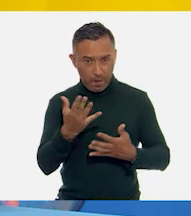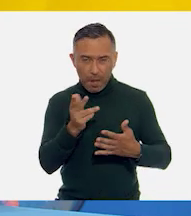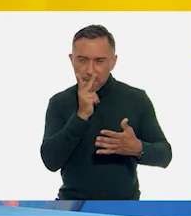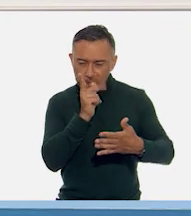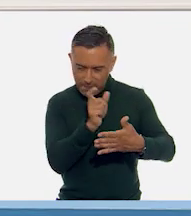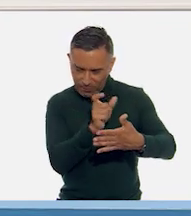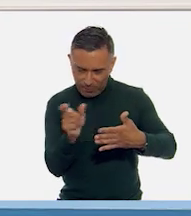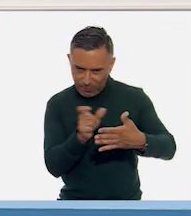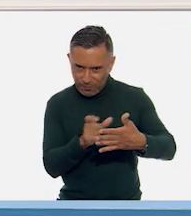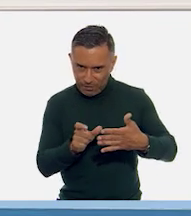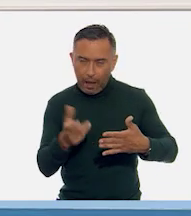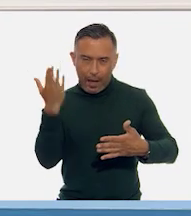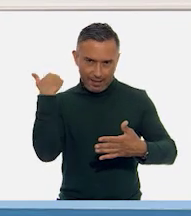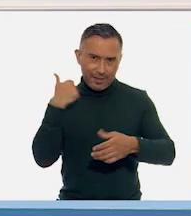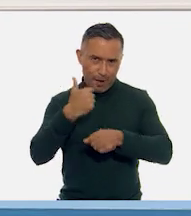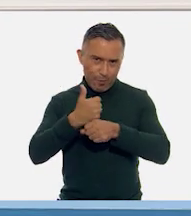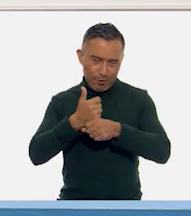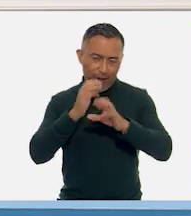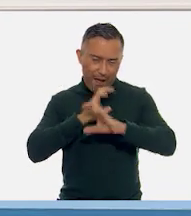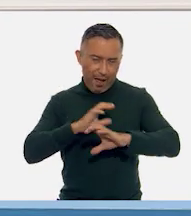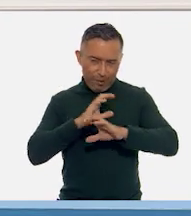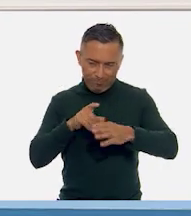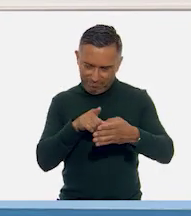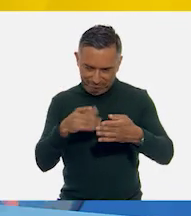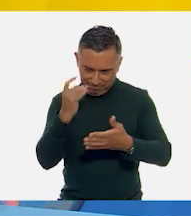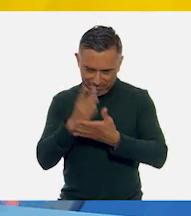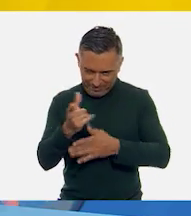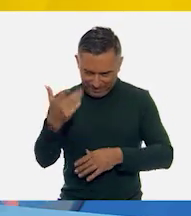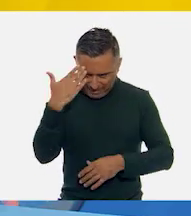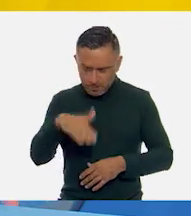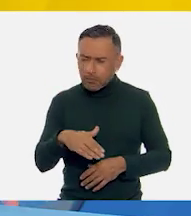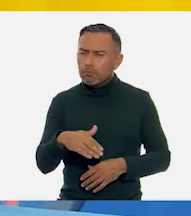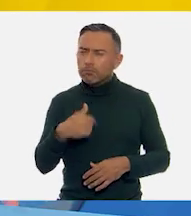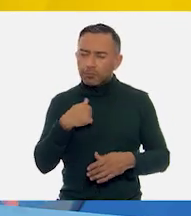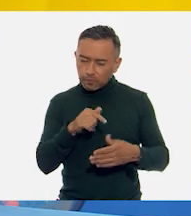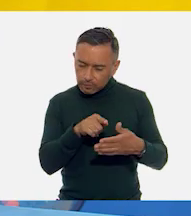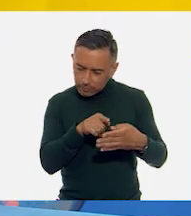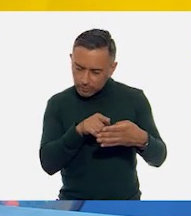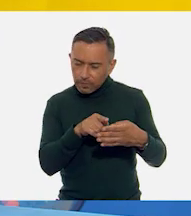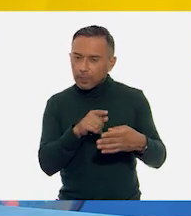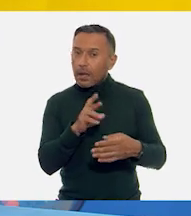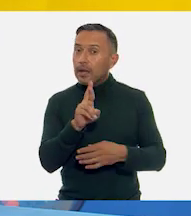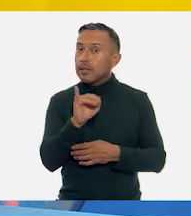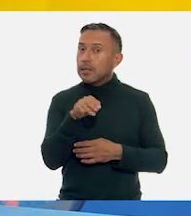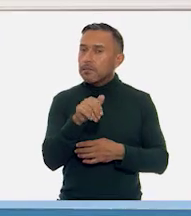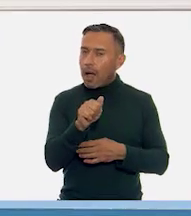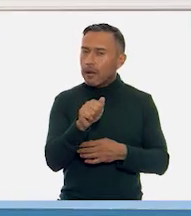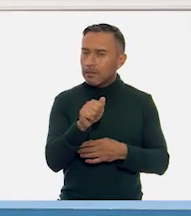porque tu abuelito las cantaba, ¿qué recurso literario logras identificar además de la rima?